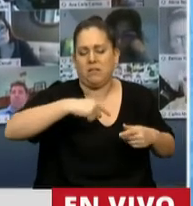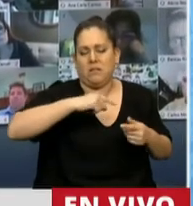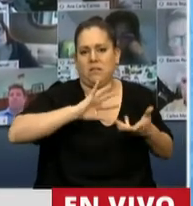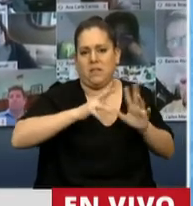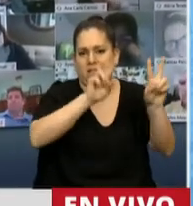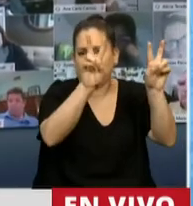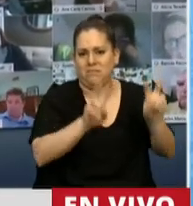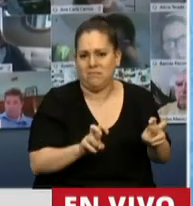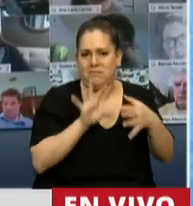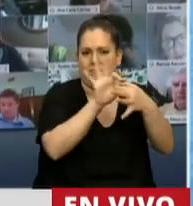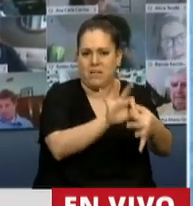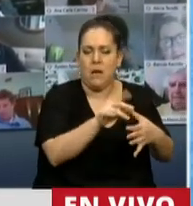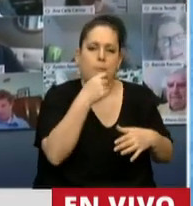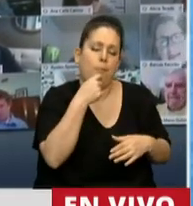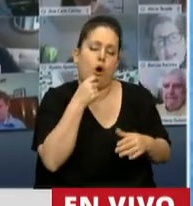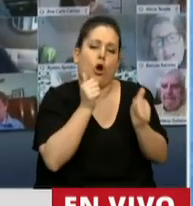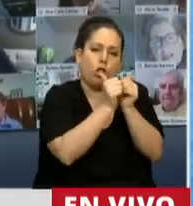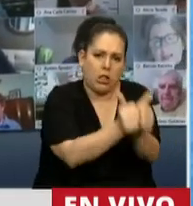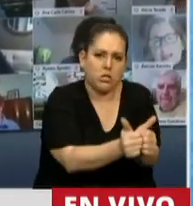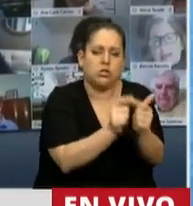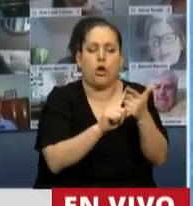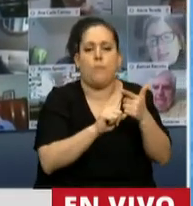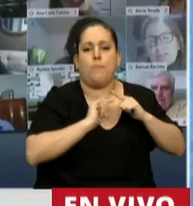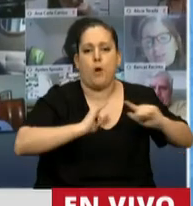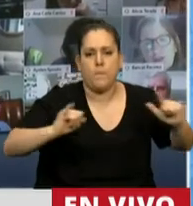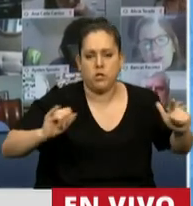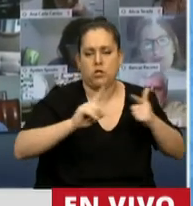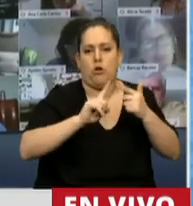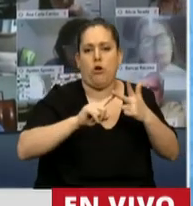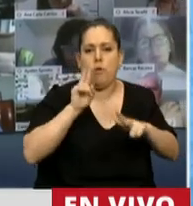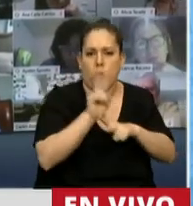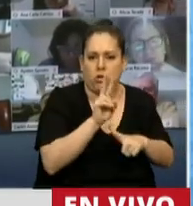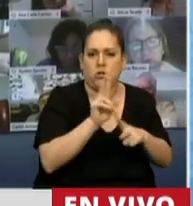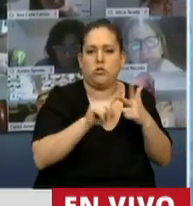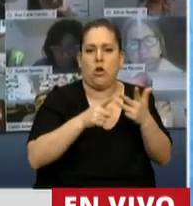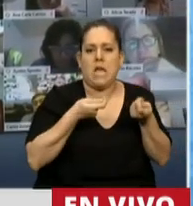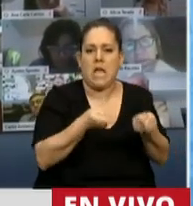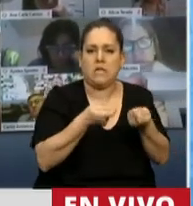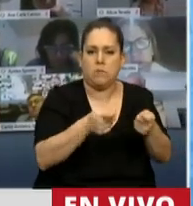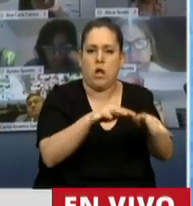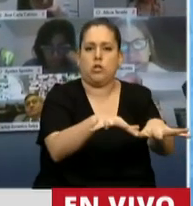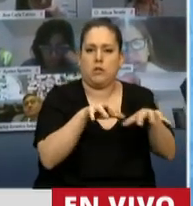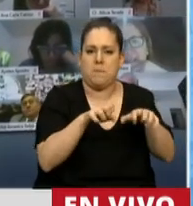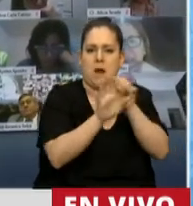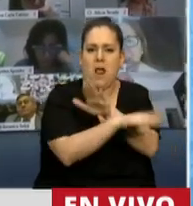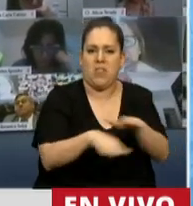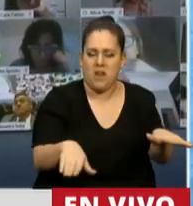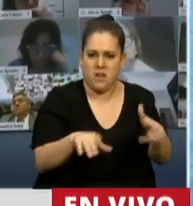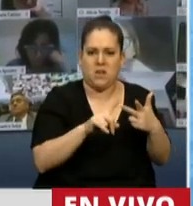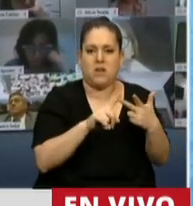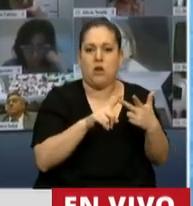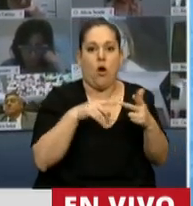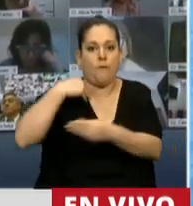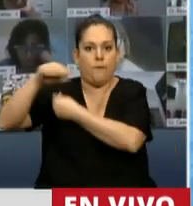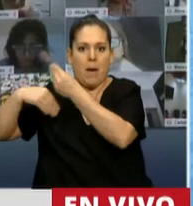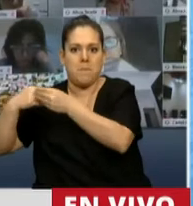en contención, en promoción, en protección, en estimulación temprana de niños y niñas fuera de la